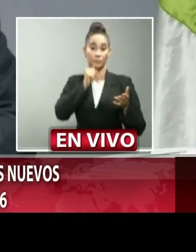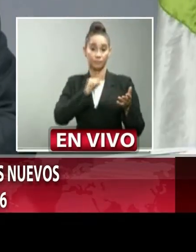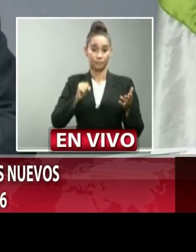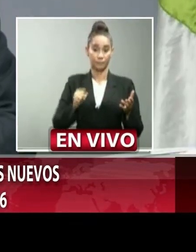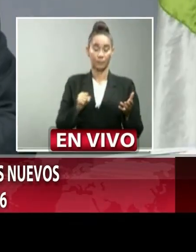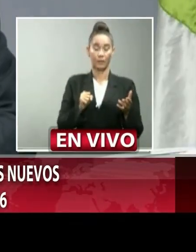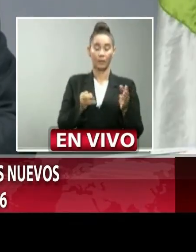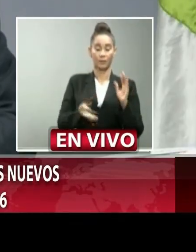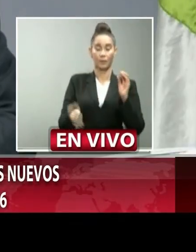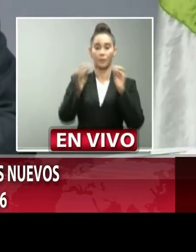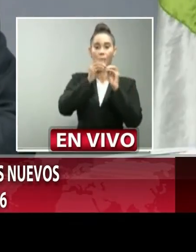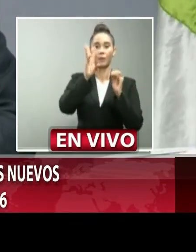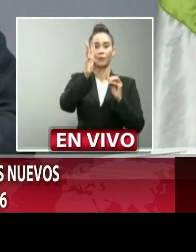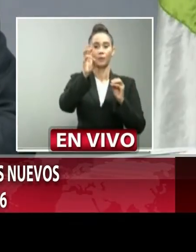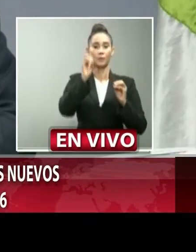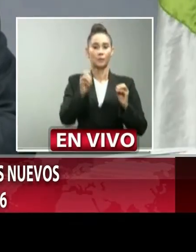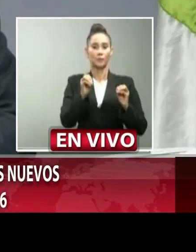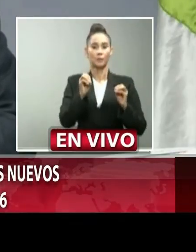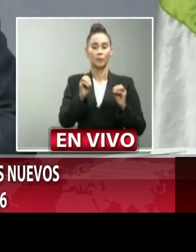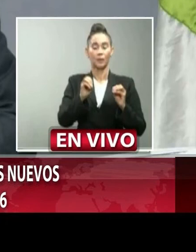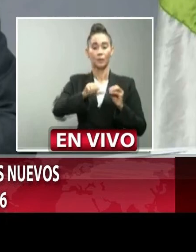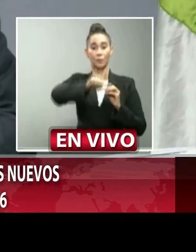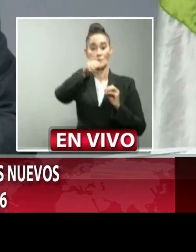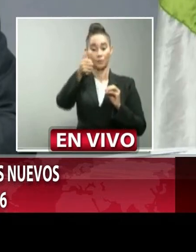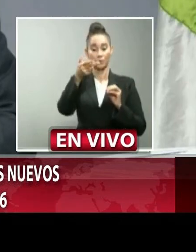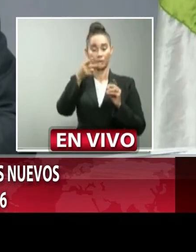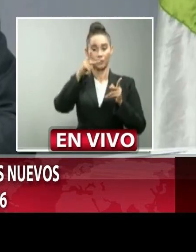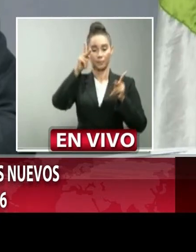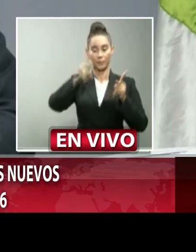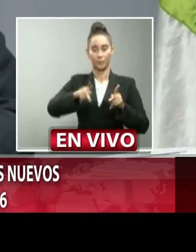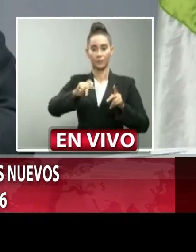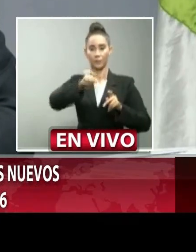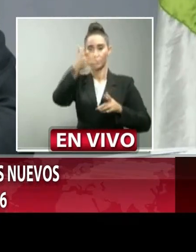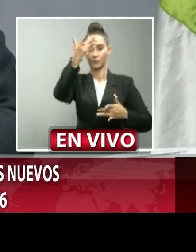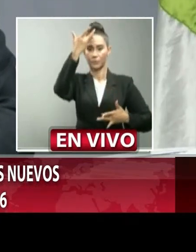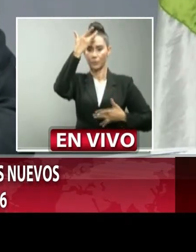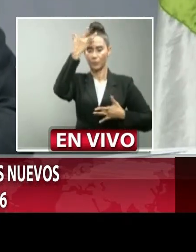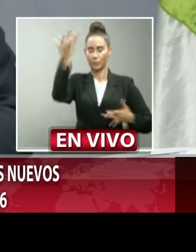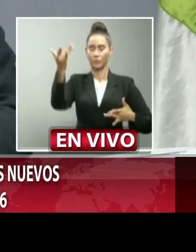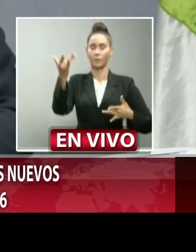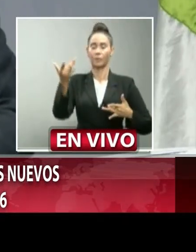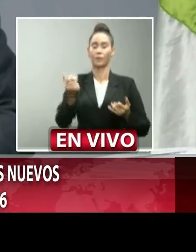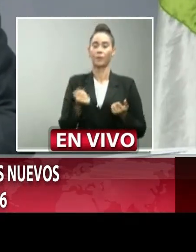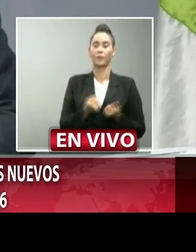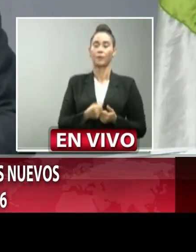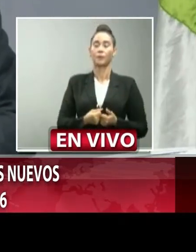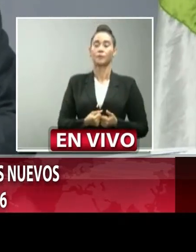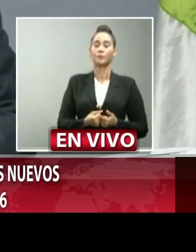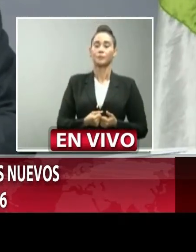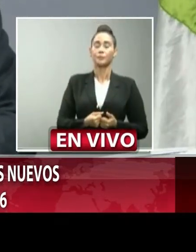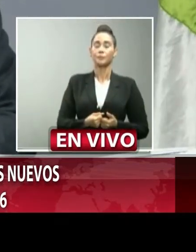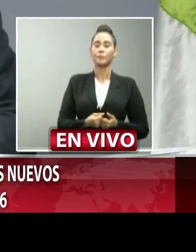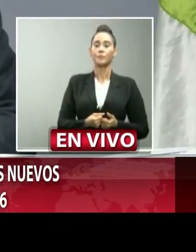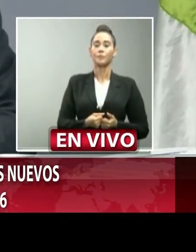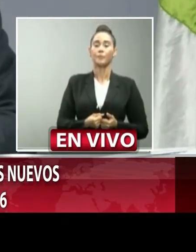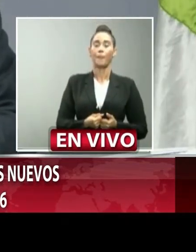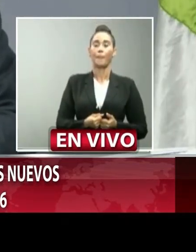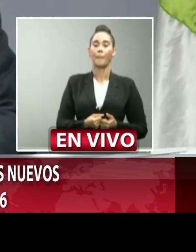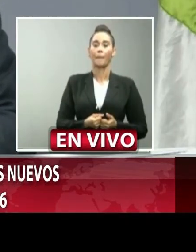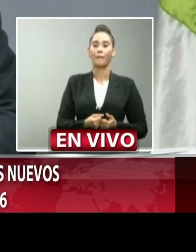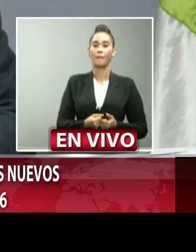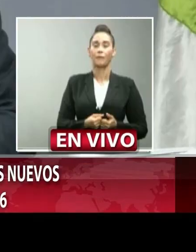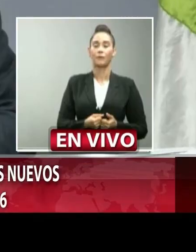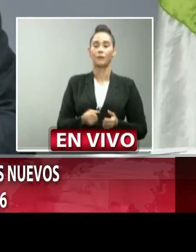de 60 años o aquellas personas con afecciones crónicas que